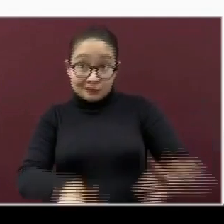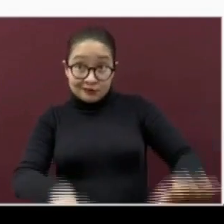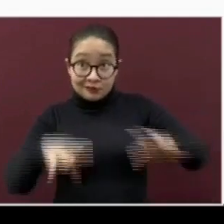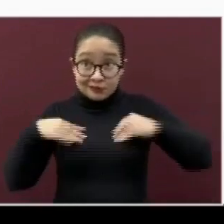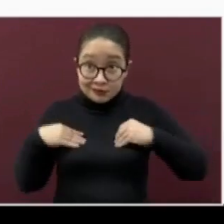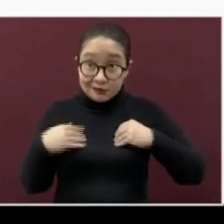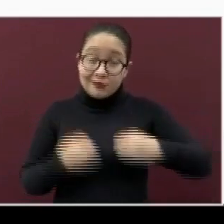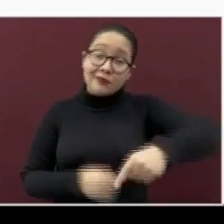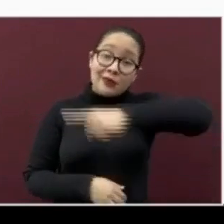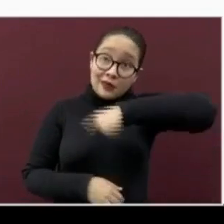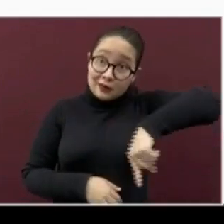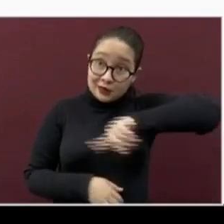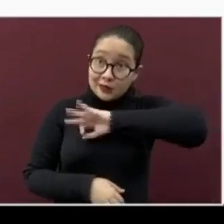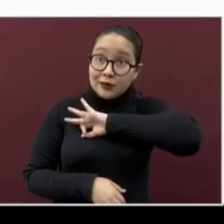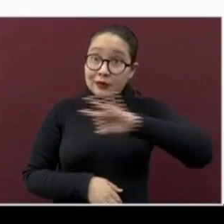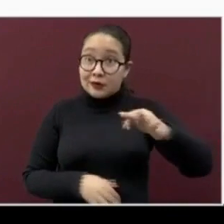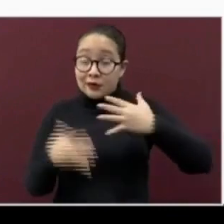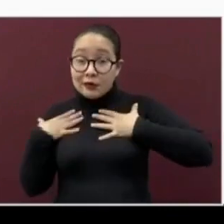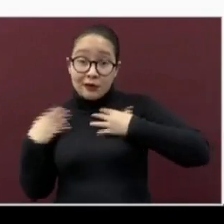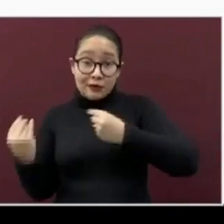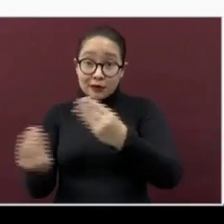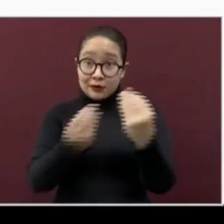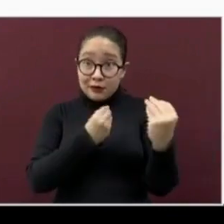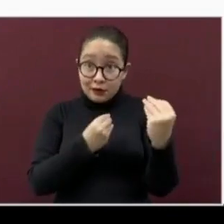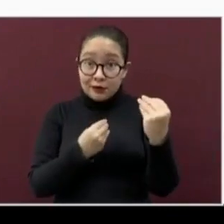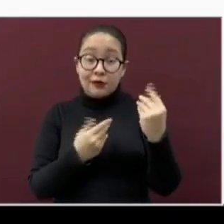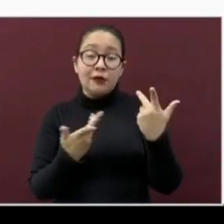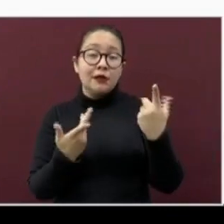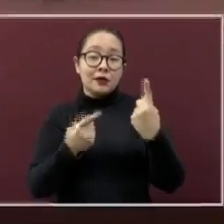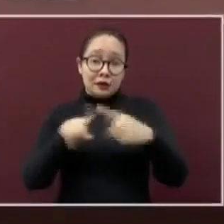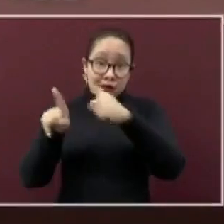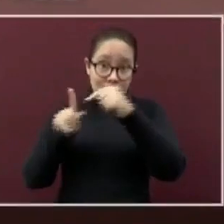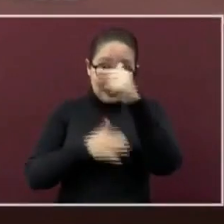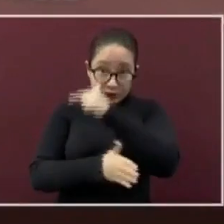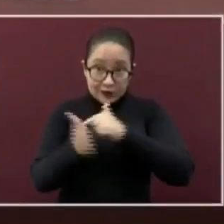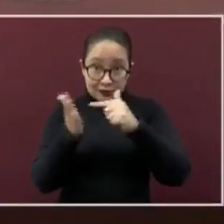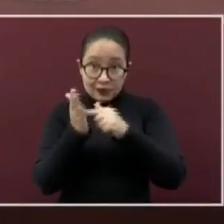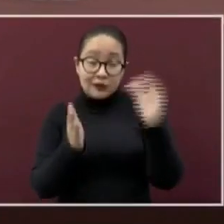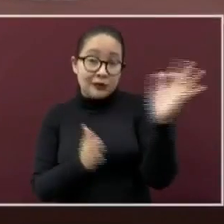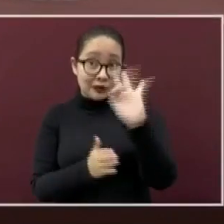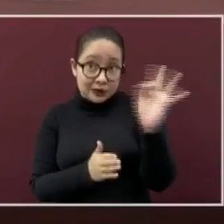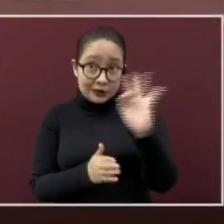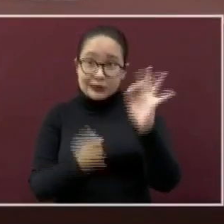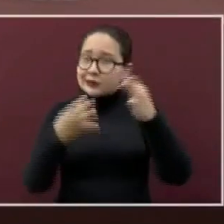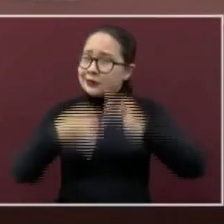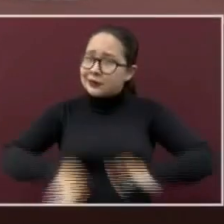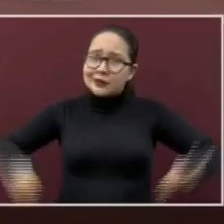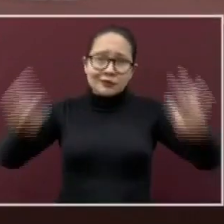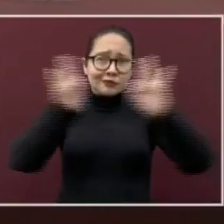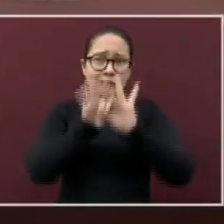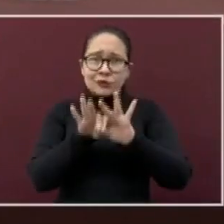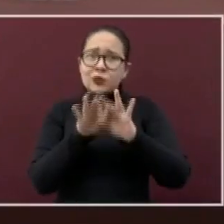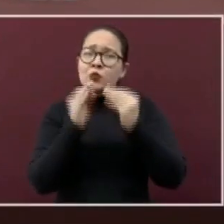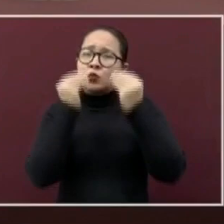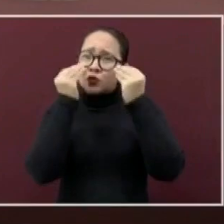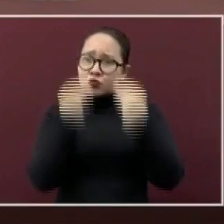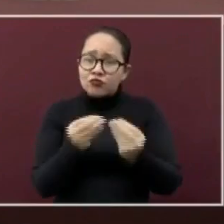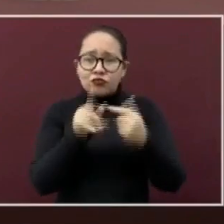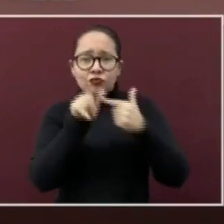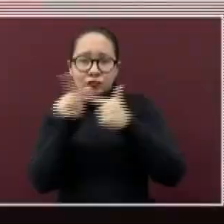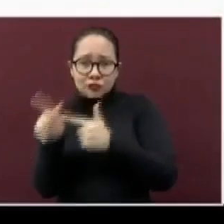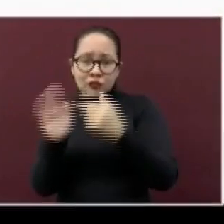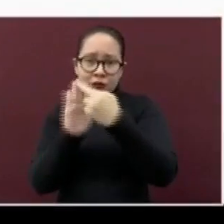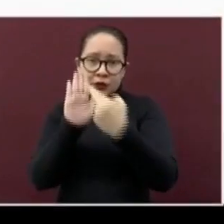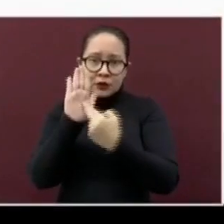la posibilidad de infectar a otras personas en cualquier lugar en donde se encuentren. De ahí la importancia de continuar con las medidas de